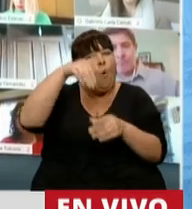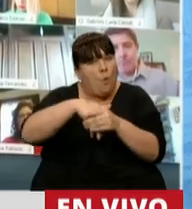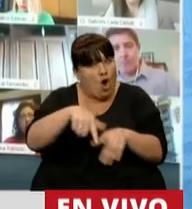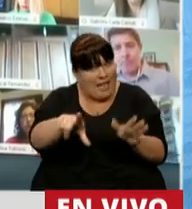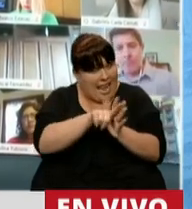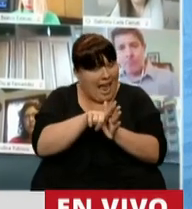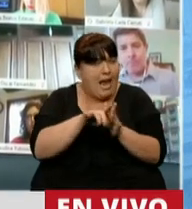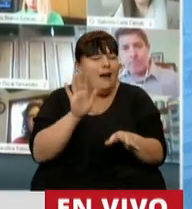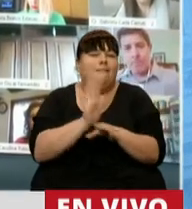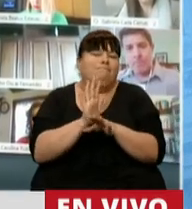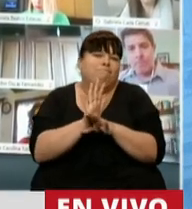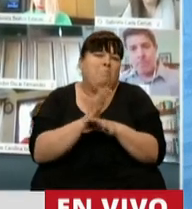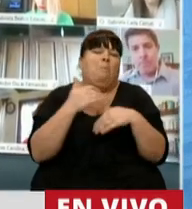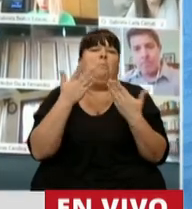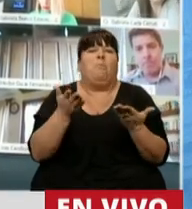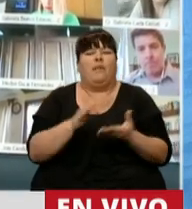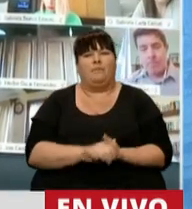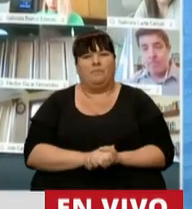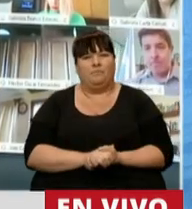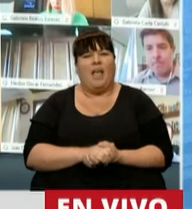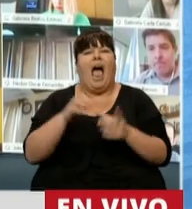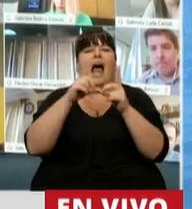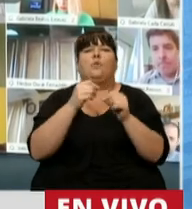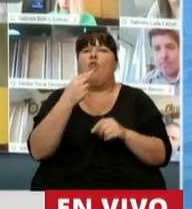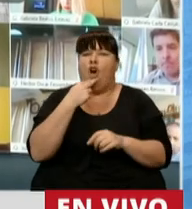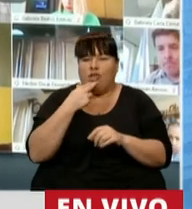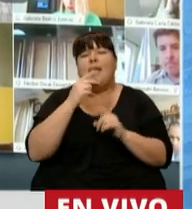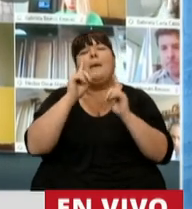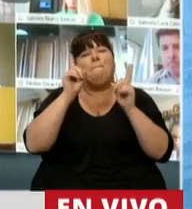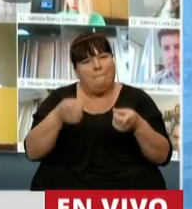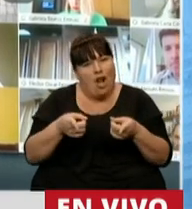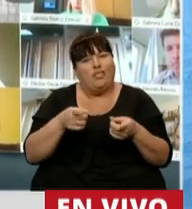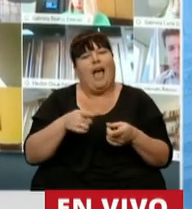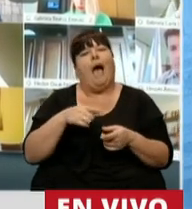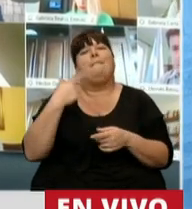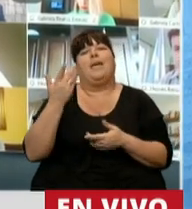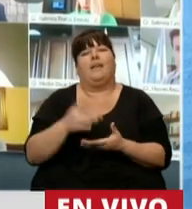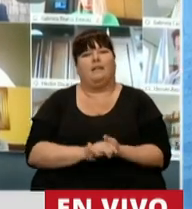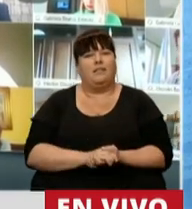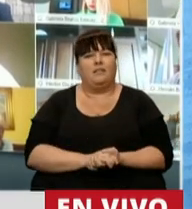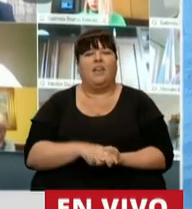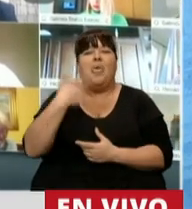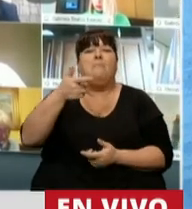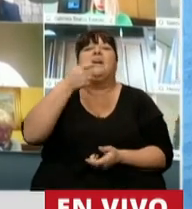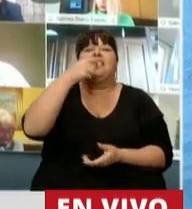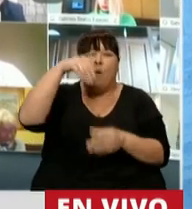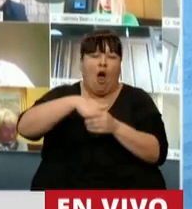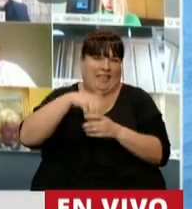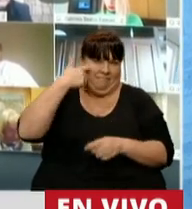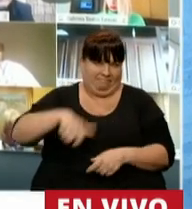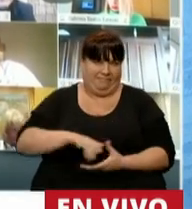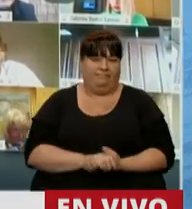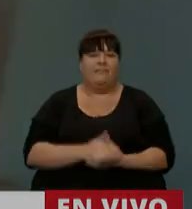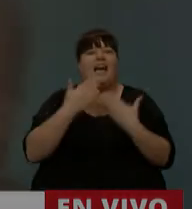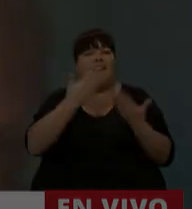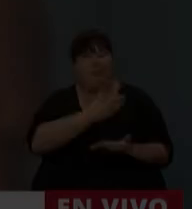esta ley, se podrán ustedes quedar con la ley con el artículo 11, pero también se van a quedar con la desvergüenza de haberla votado. Gracias señor